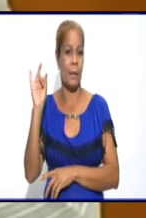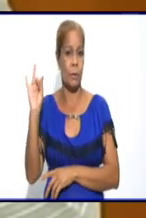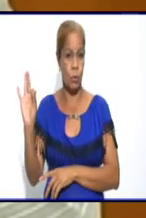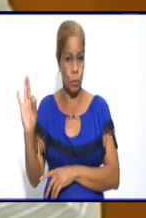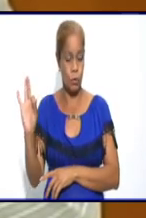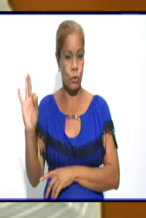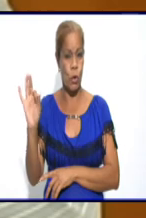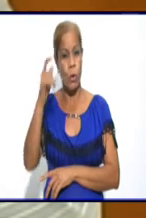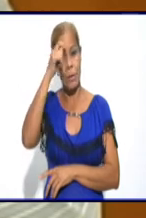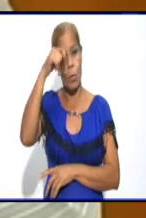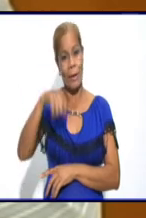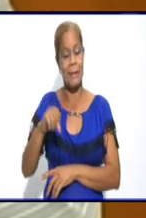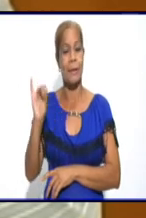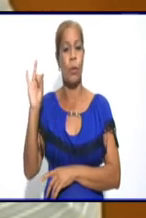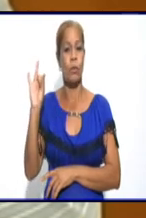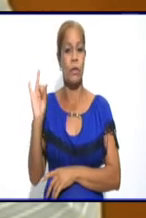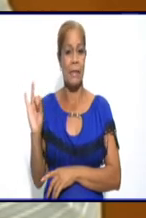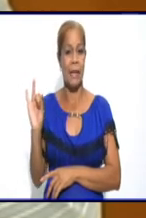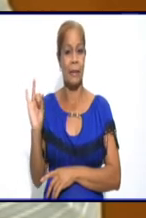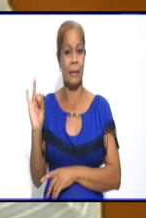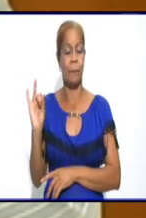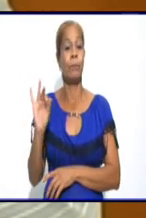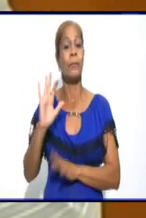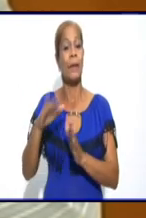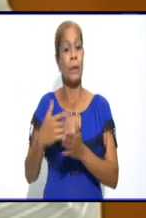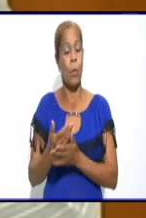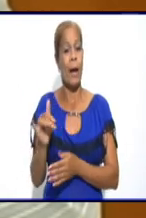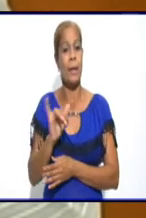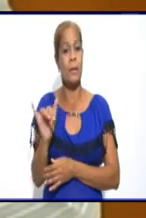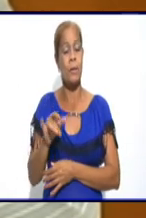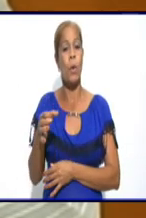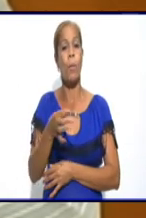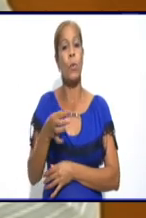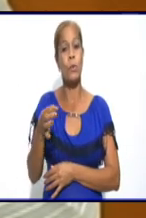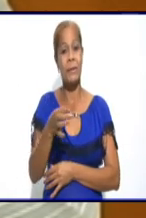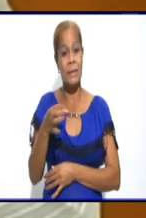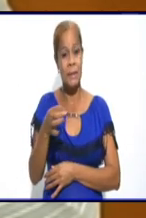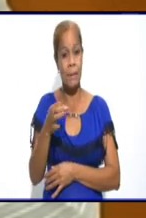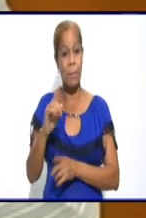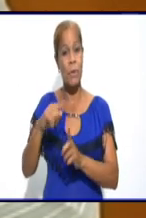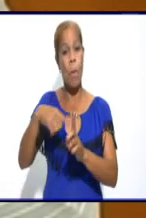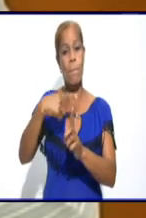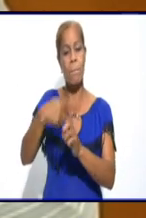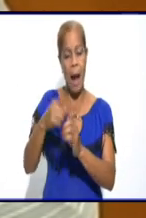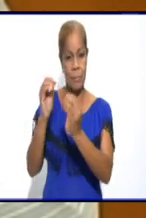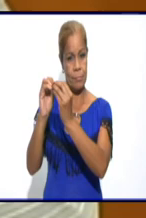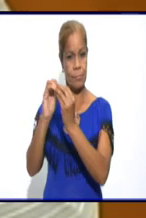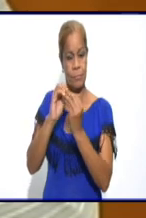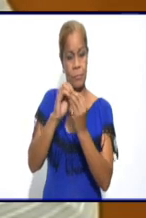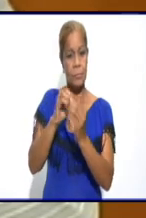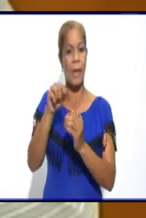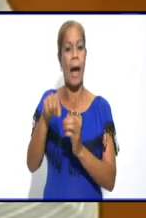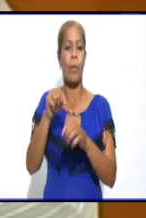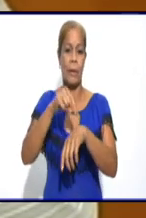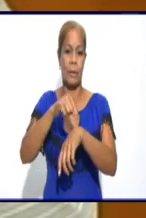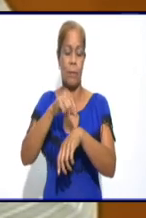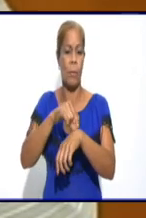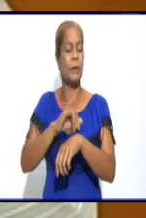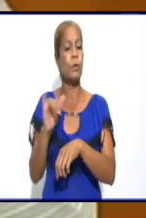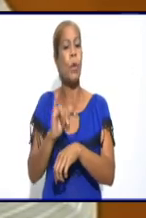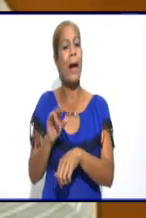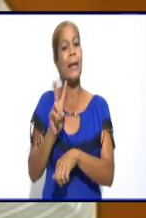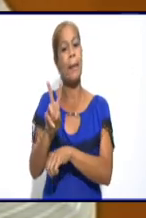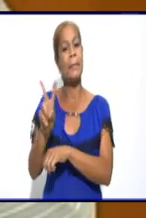8 y Jiguaní con 7 son los municipios que mayor focalidad activa tienen en estos momentos. La pesquisa también